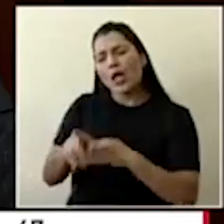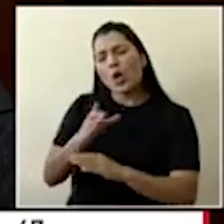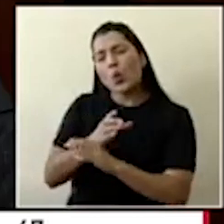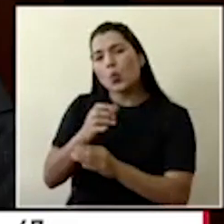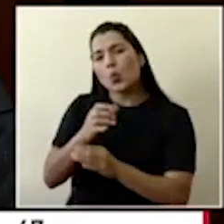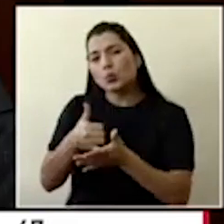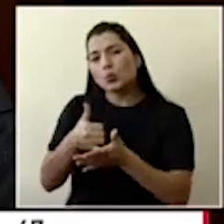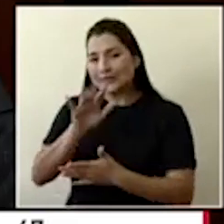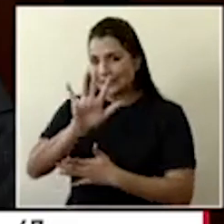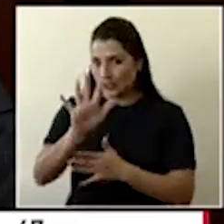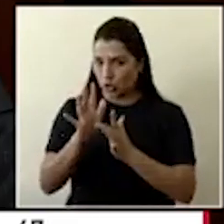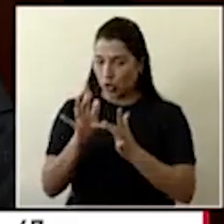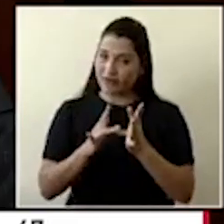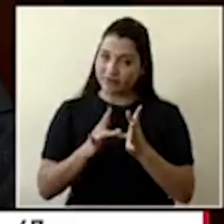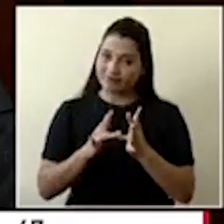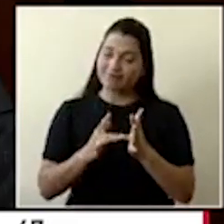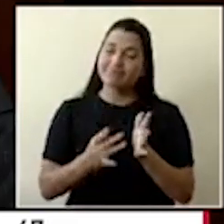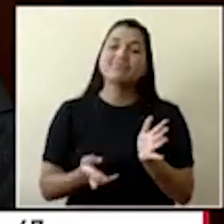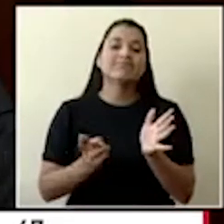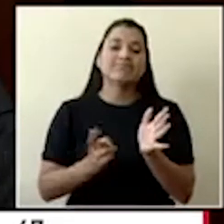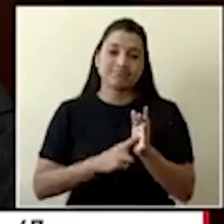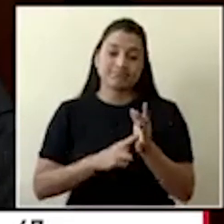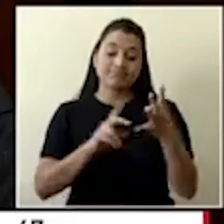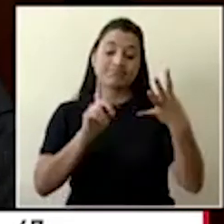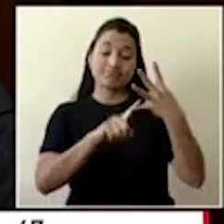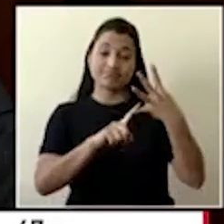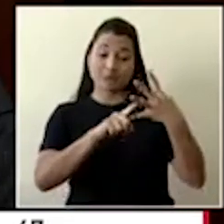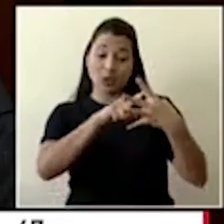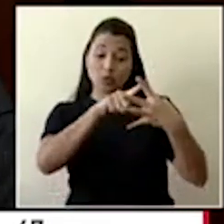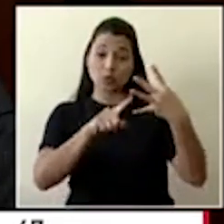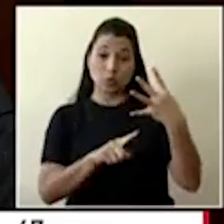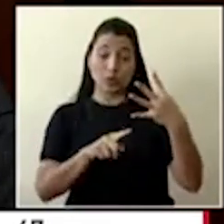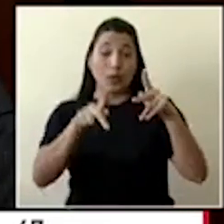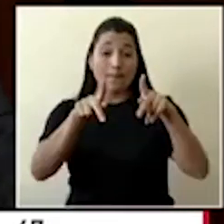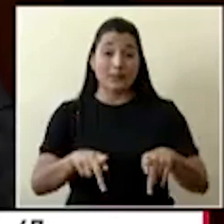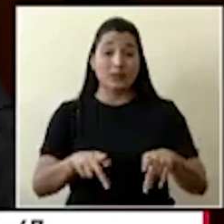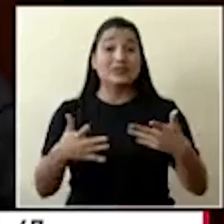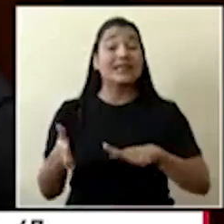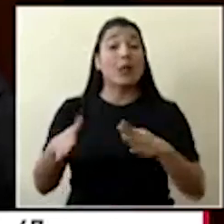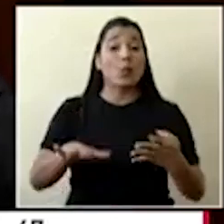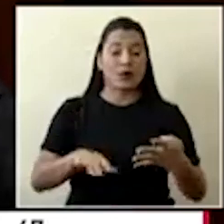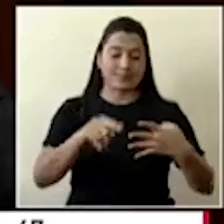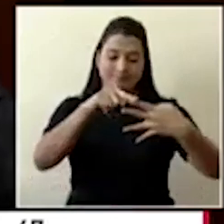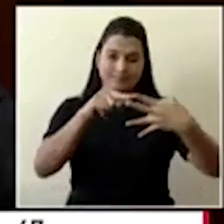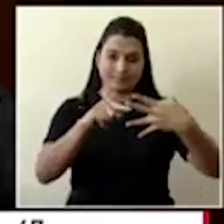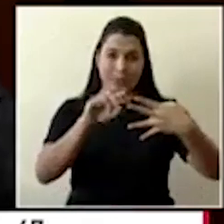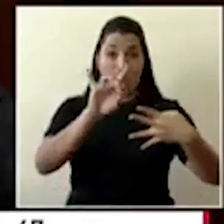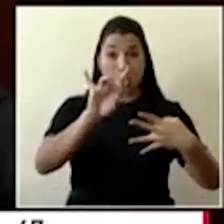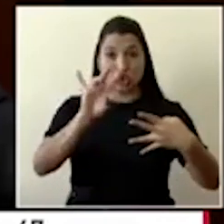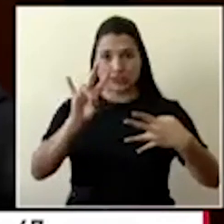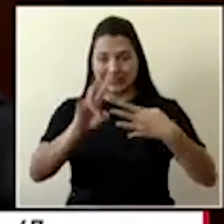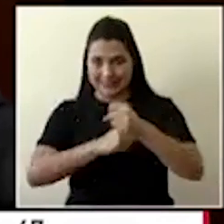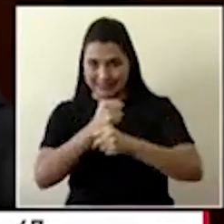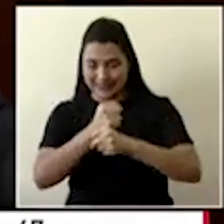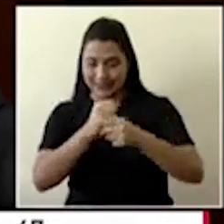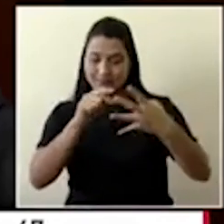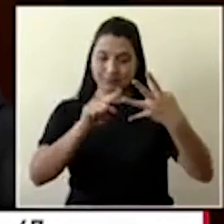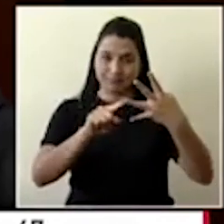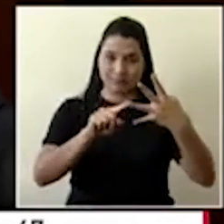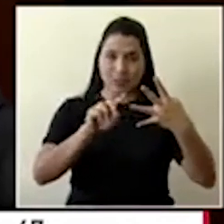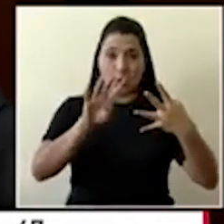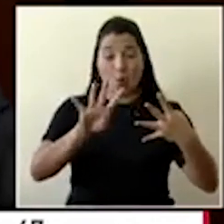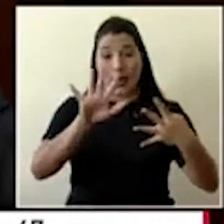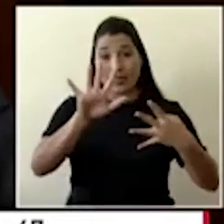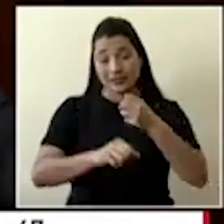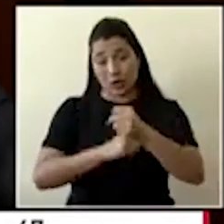cuarto deceso, que se suma a los de dos personas de 87 años y uno de 45 años.